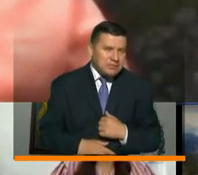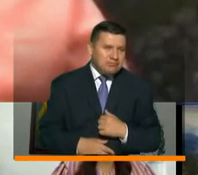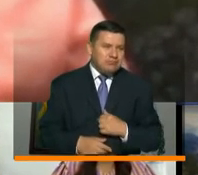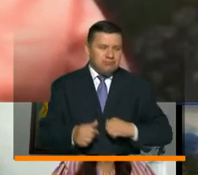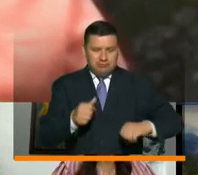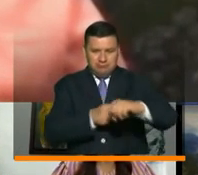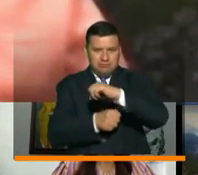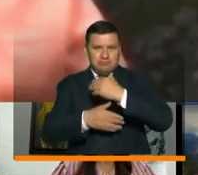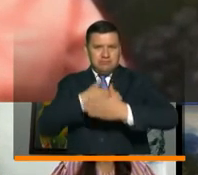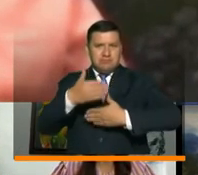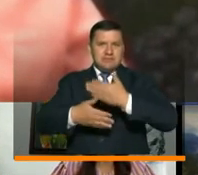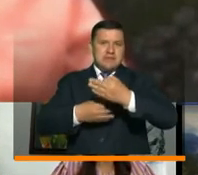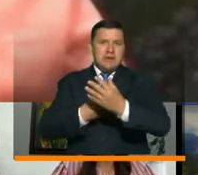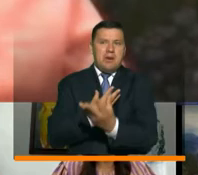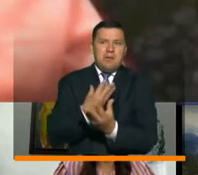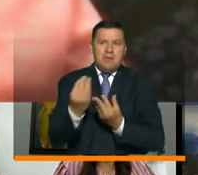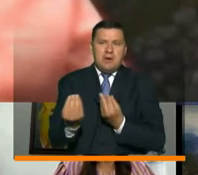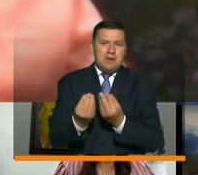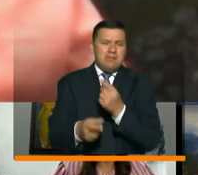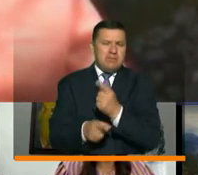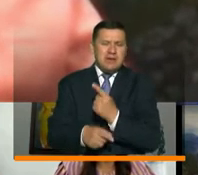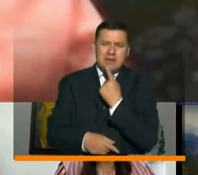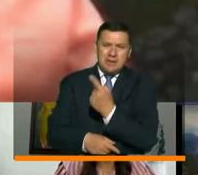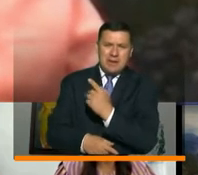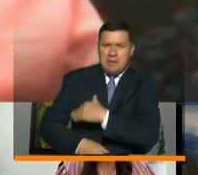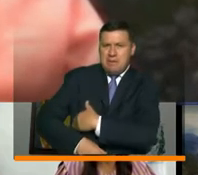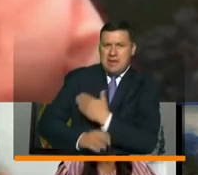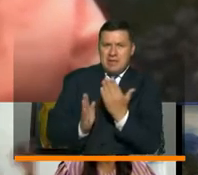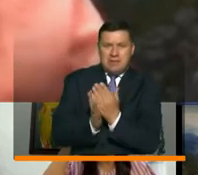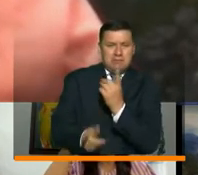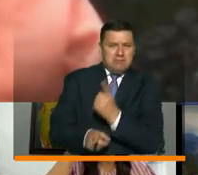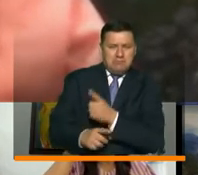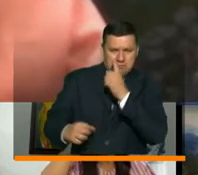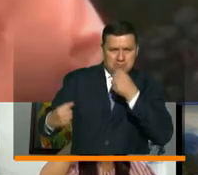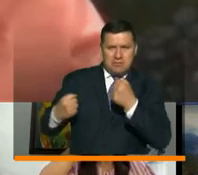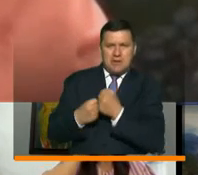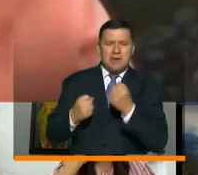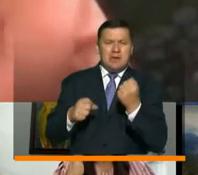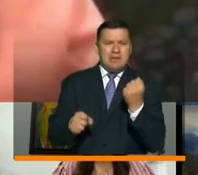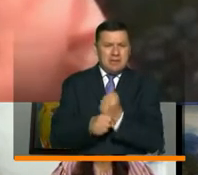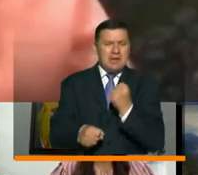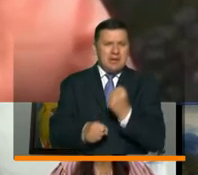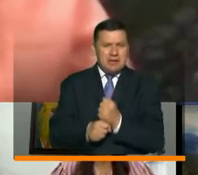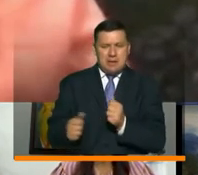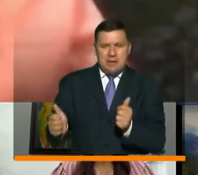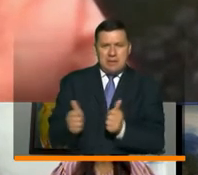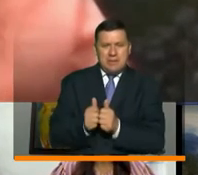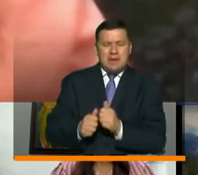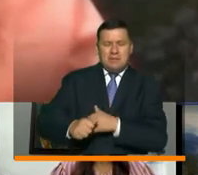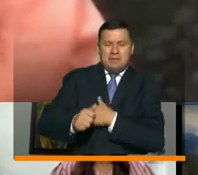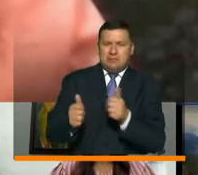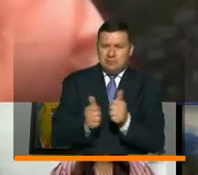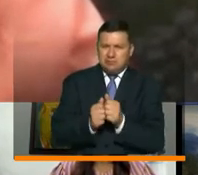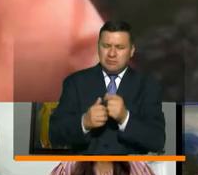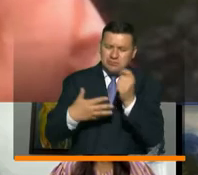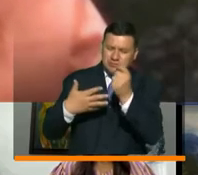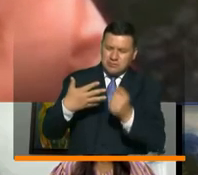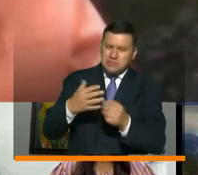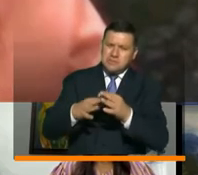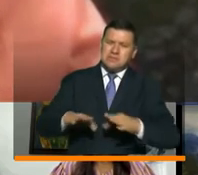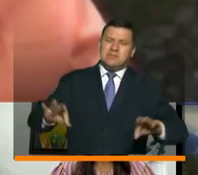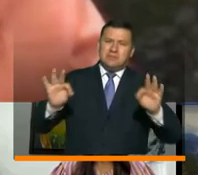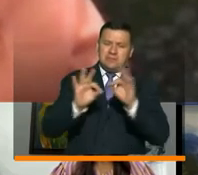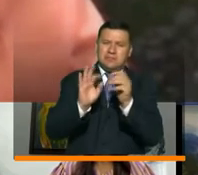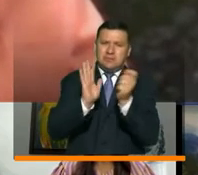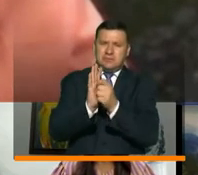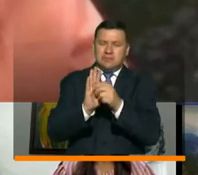retorno gradual y seguro, como bien lo dice la señora ministra, estamos trabajando, acompañamos al ministerio en los lineamientos básicos